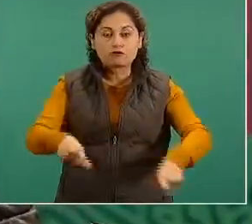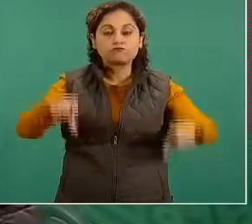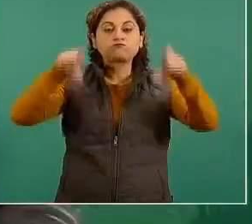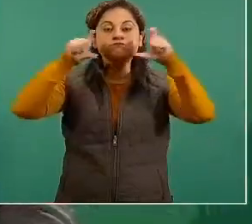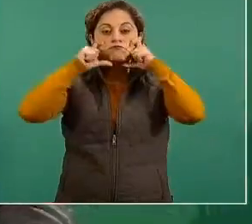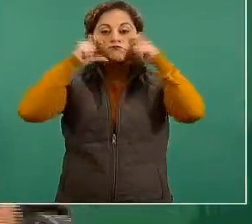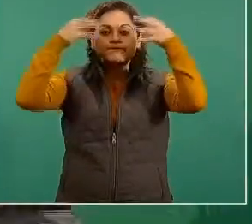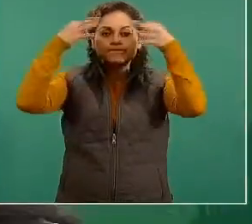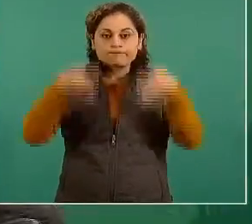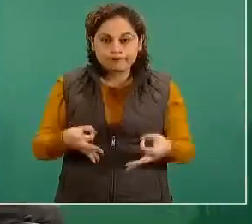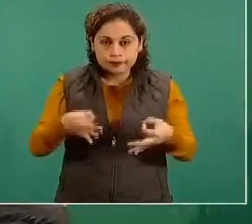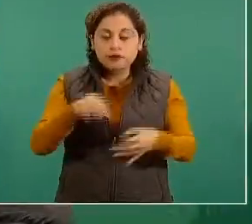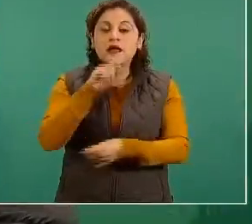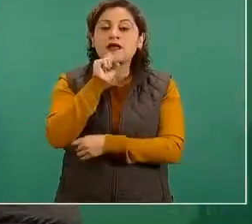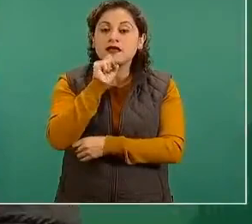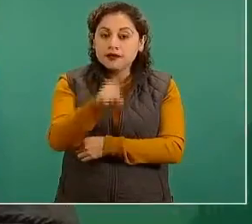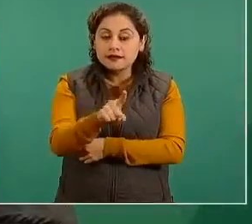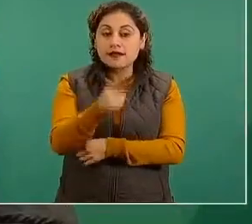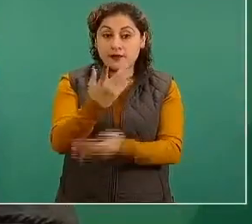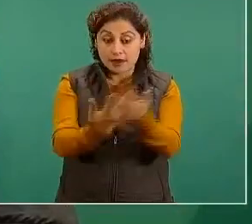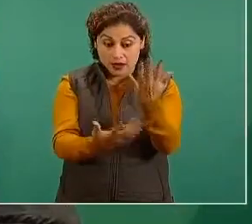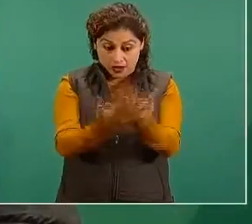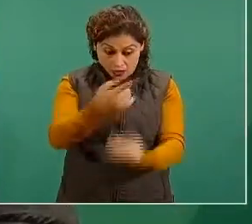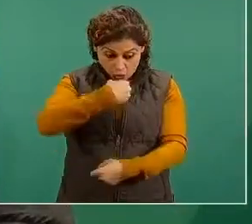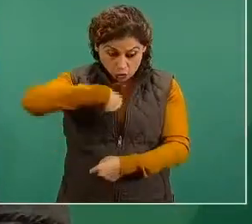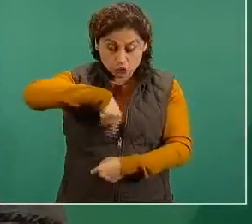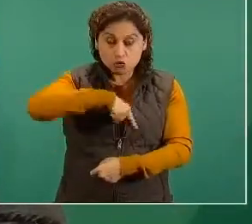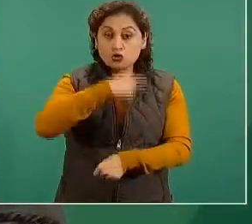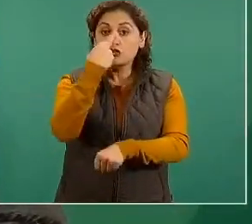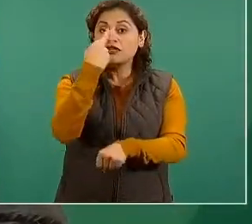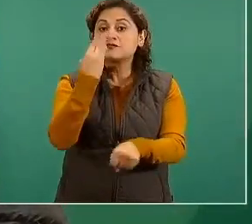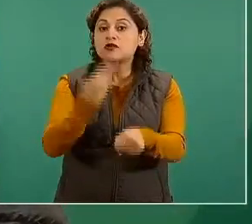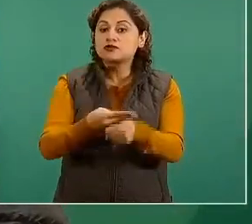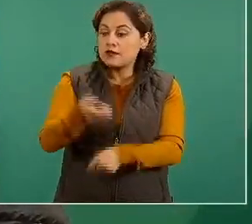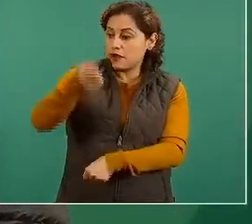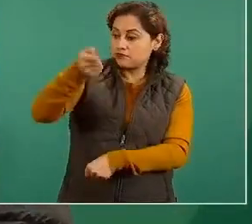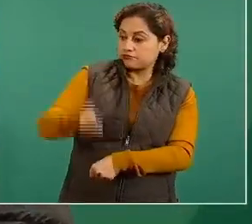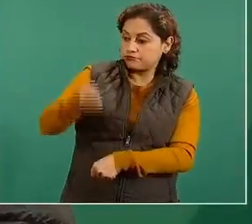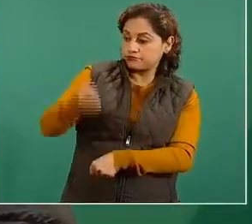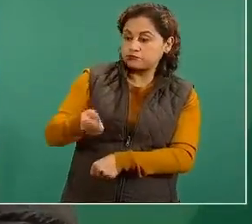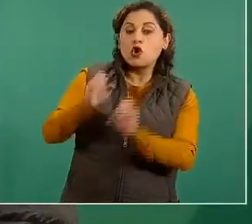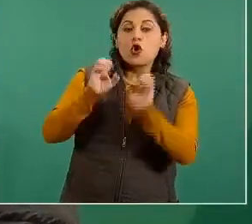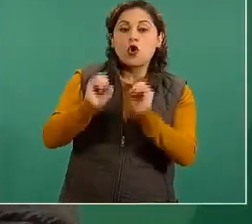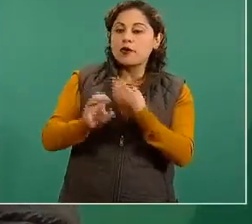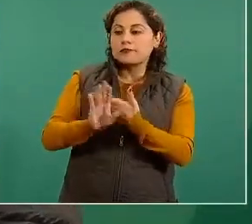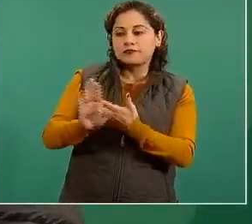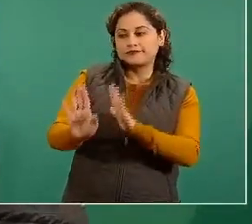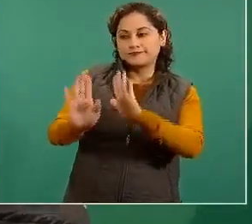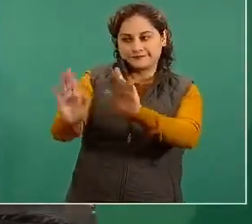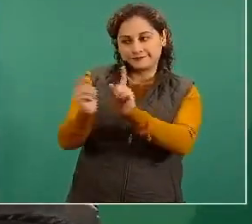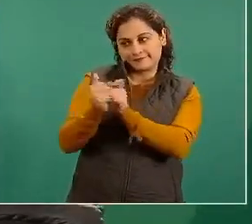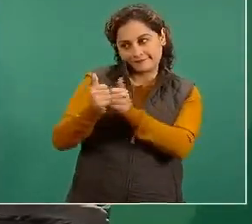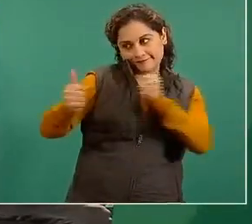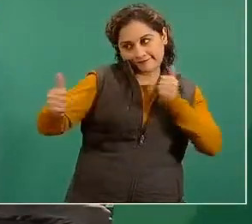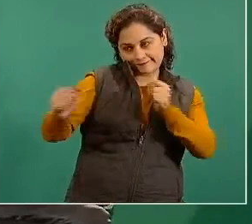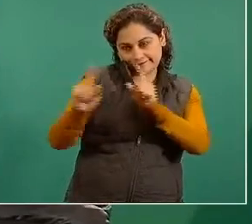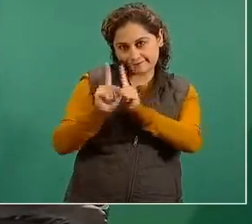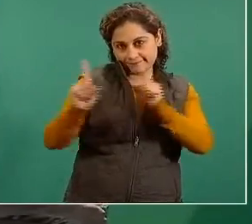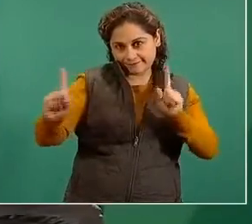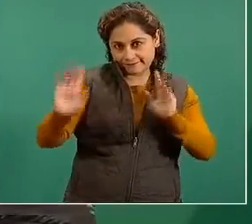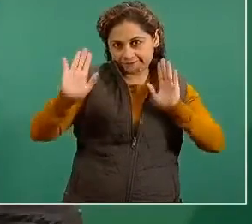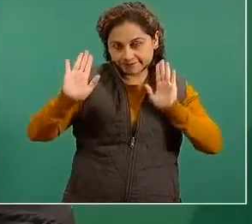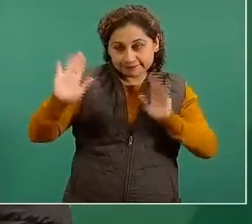son nuestras manos las que saludan o deciden no saludar también y mantienen